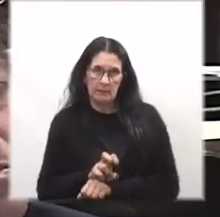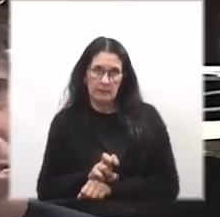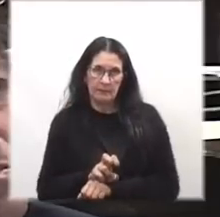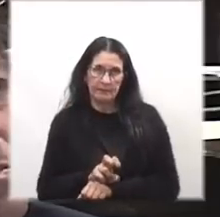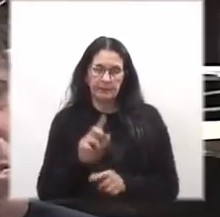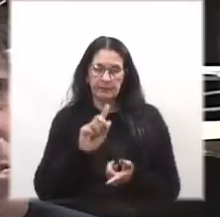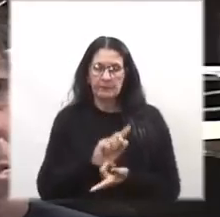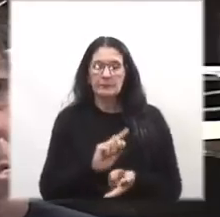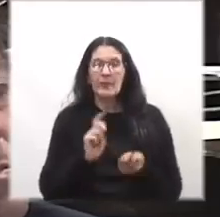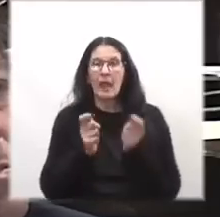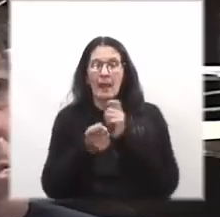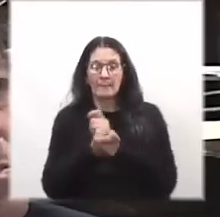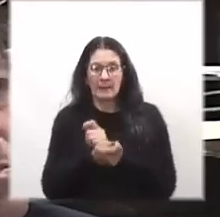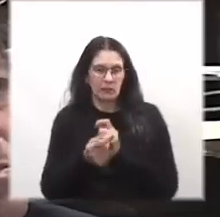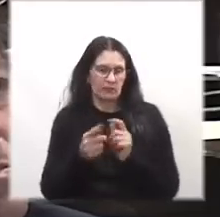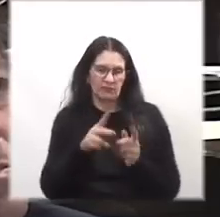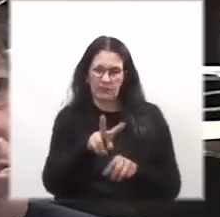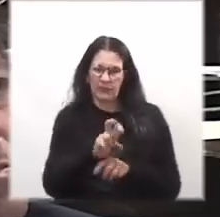cambió al fiscal